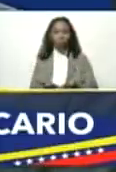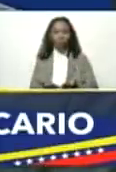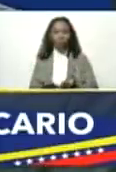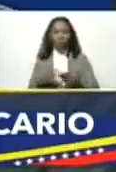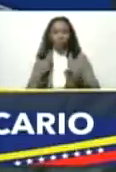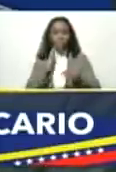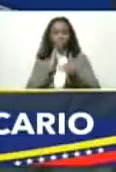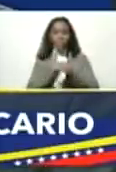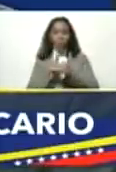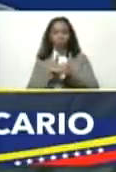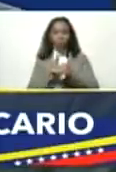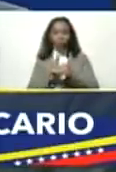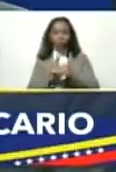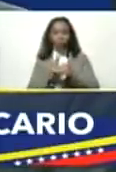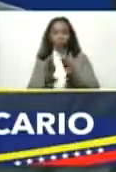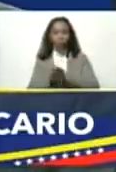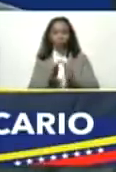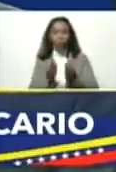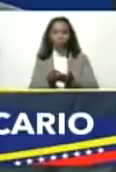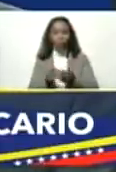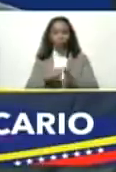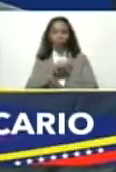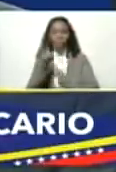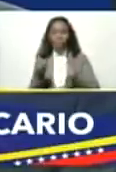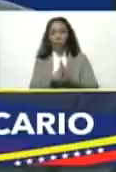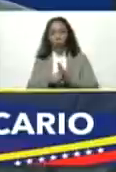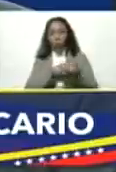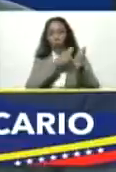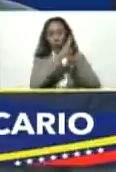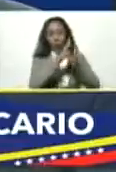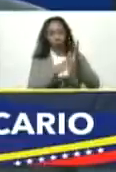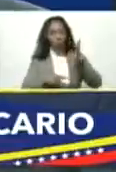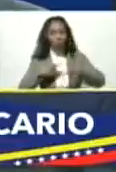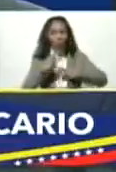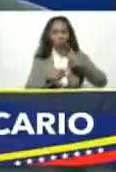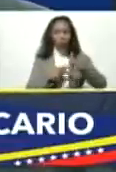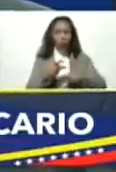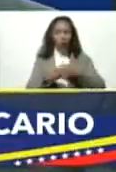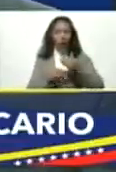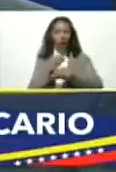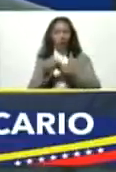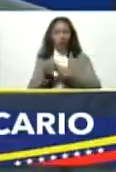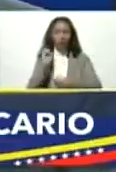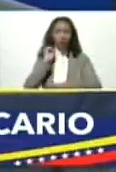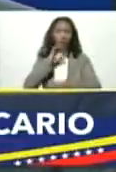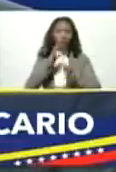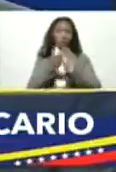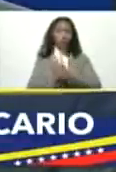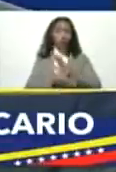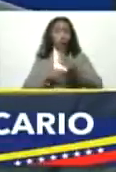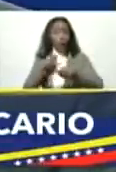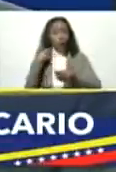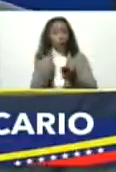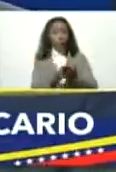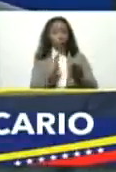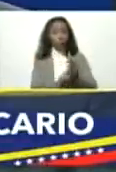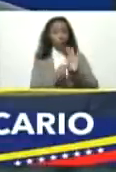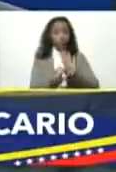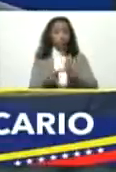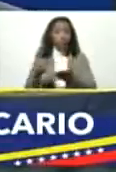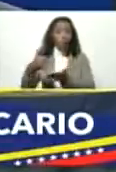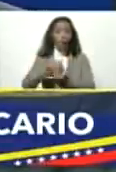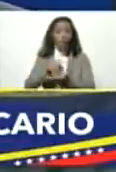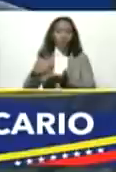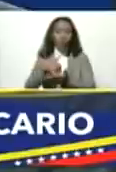paralizó prácticamente al planeta y a su estructura productiva desmontando mitos y desmostrándonos los frágiles que